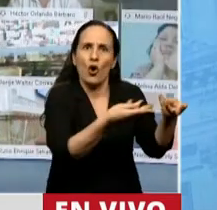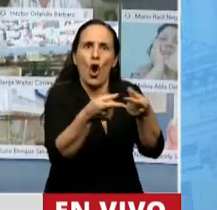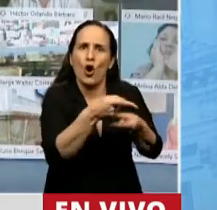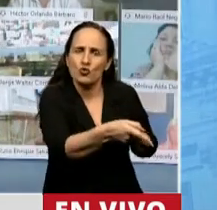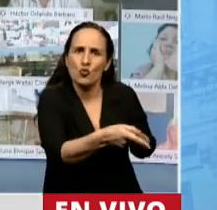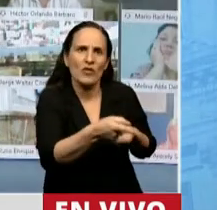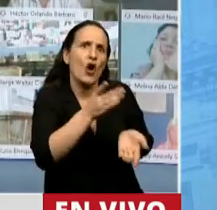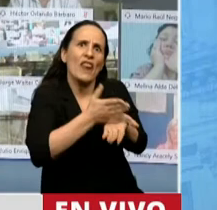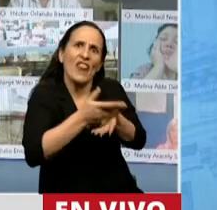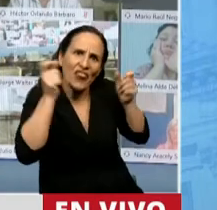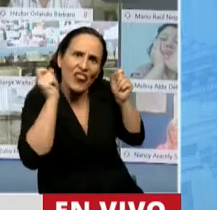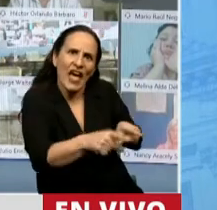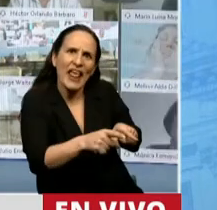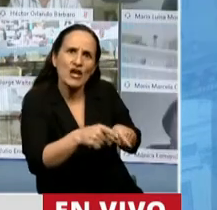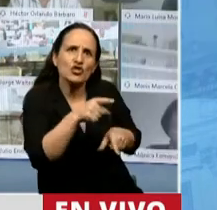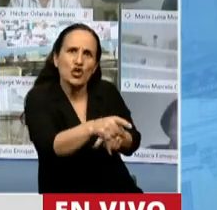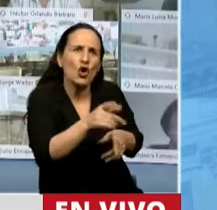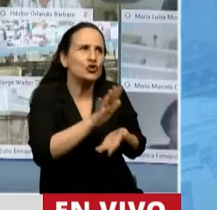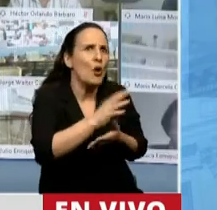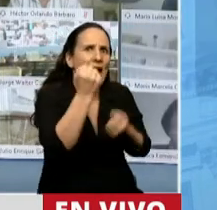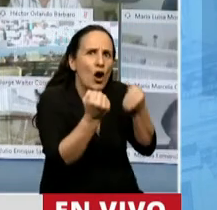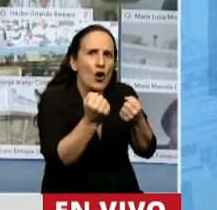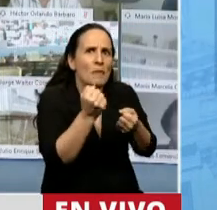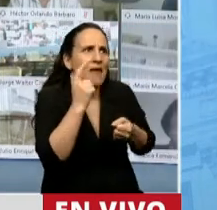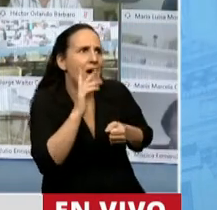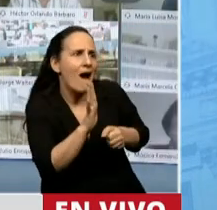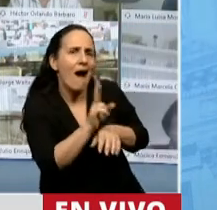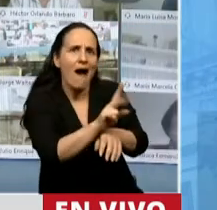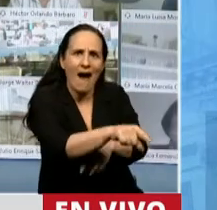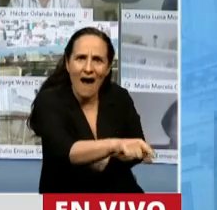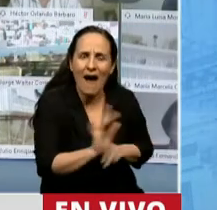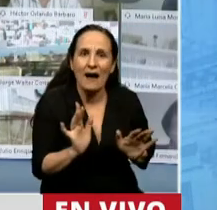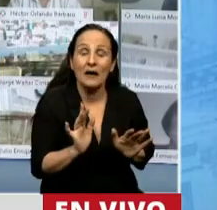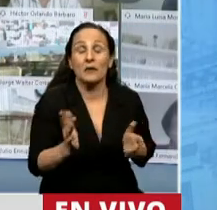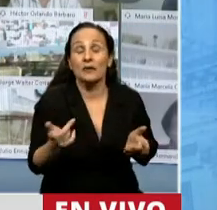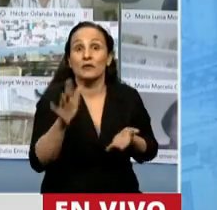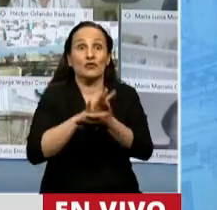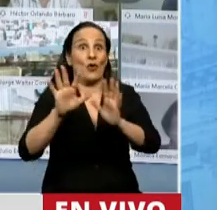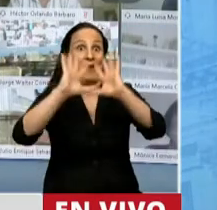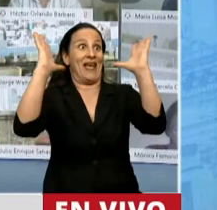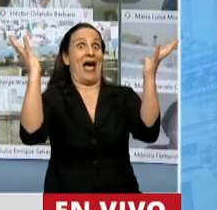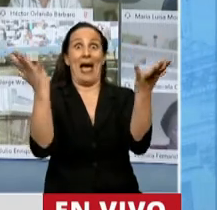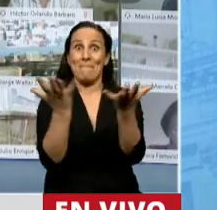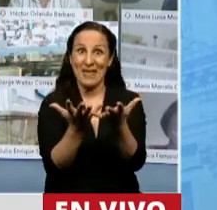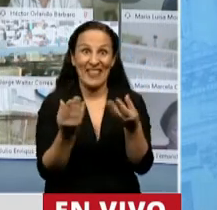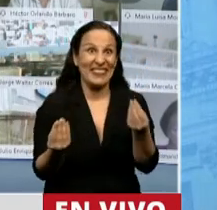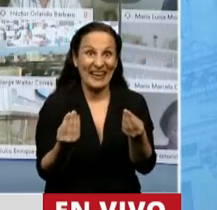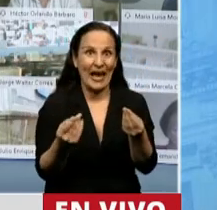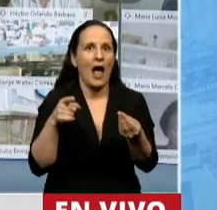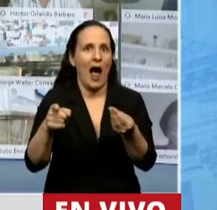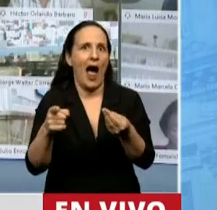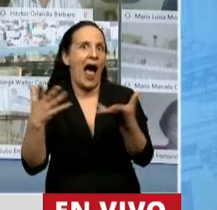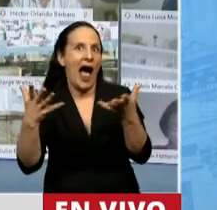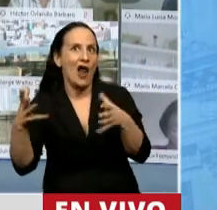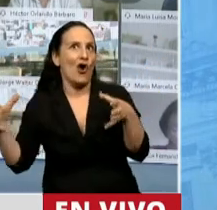derecho de los consumidores a que se les cuide su interés económico. Y en el caso del medio ambiente, la acción colectiva permite